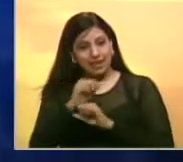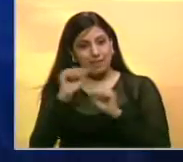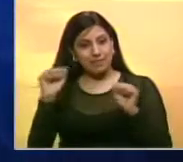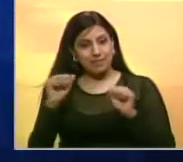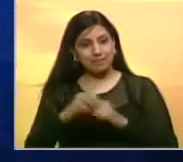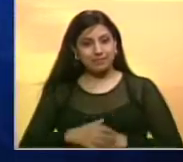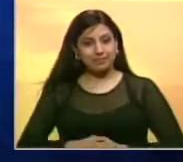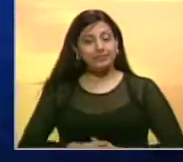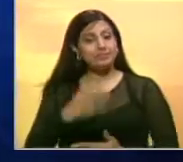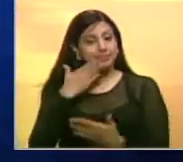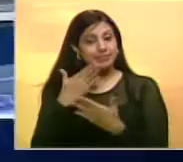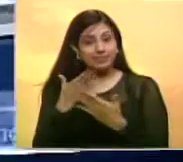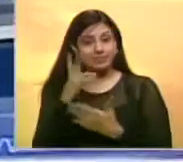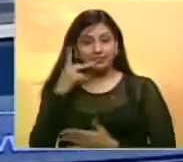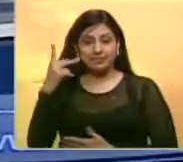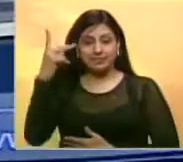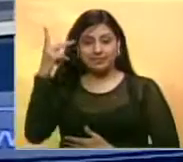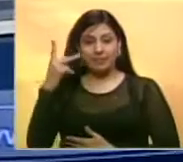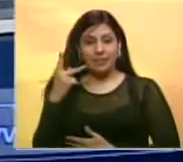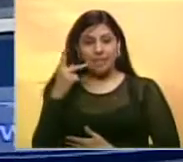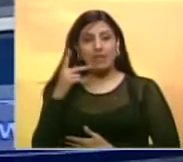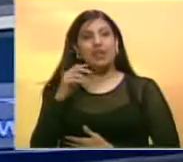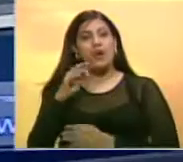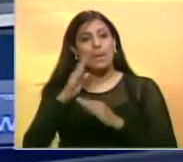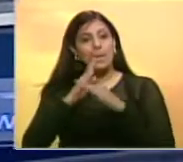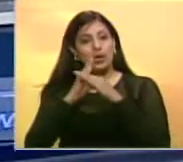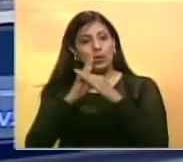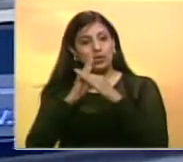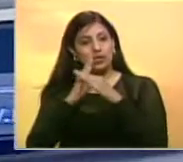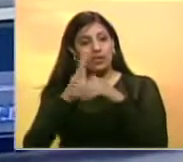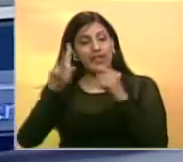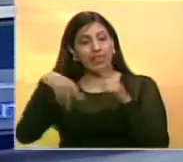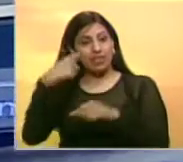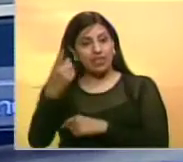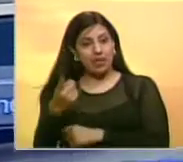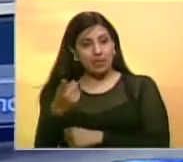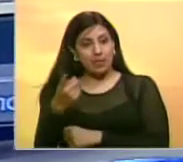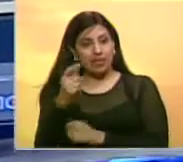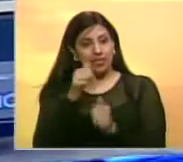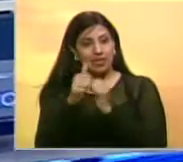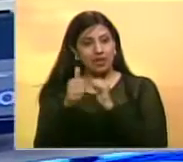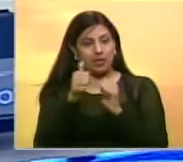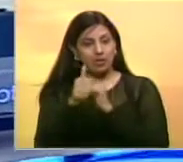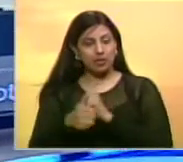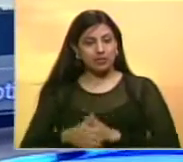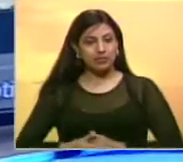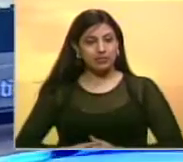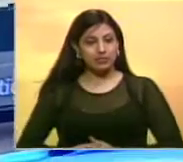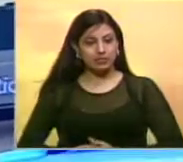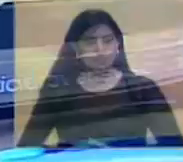matutina Gracias Carielis hacemos una nueva pausa Y al regreso a los deportes